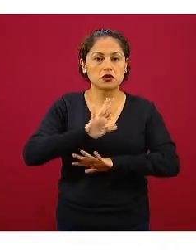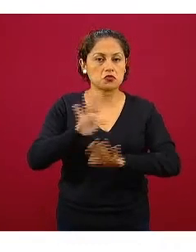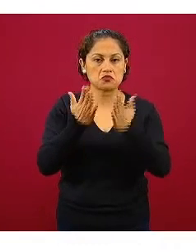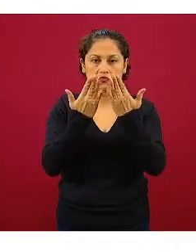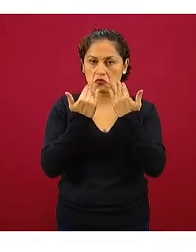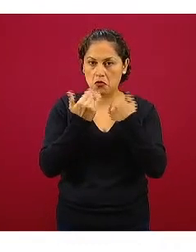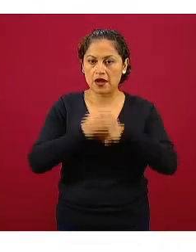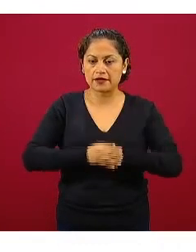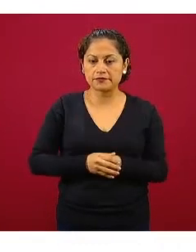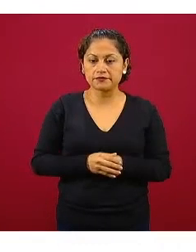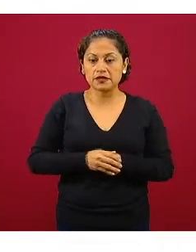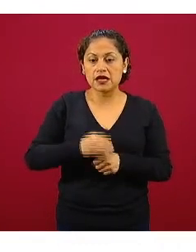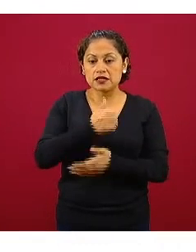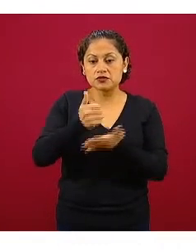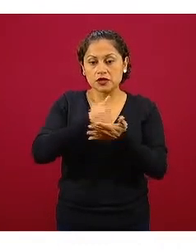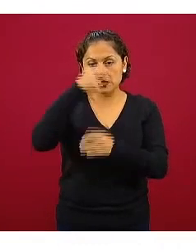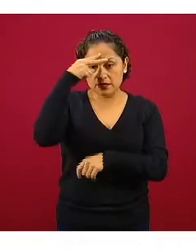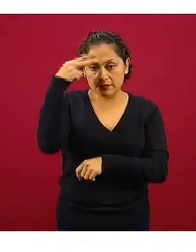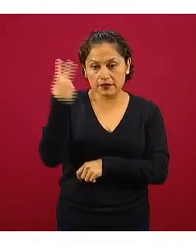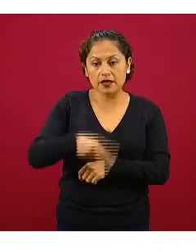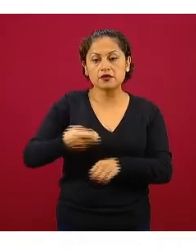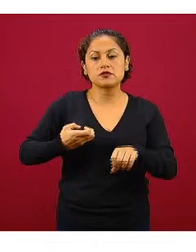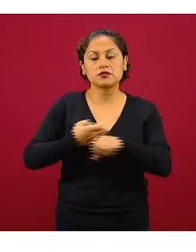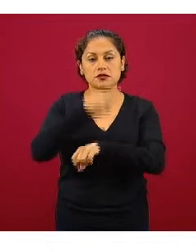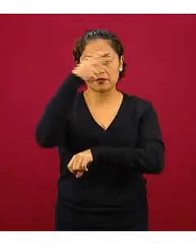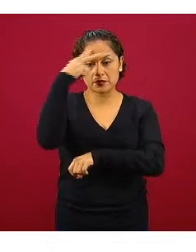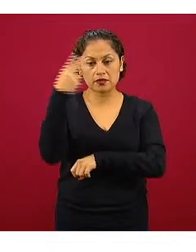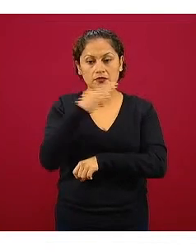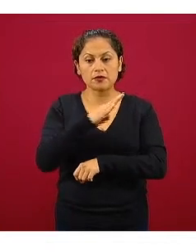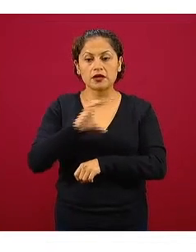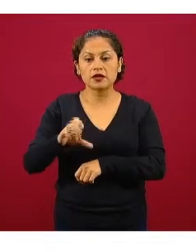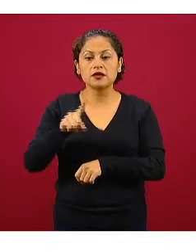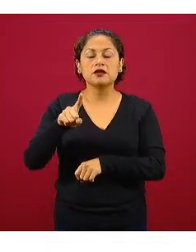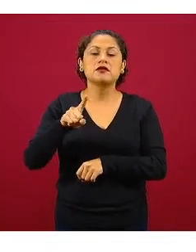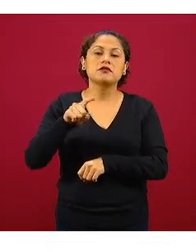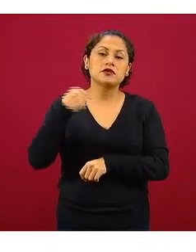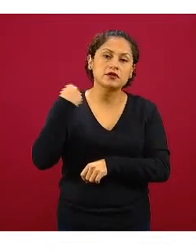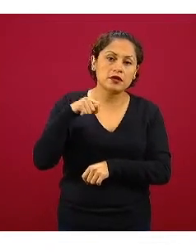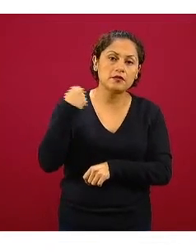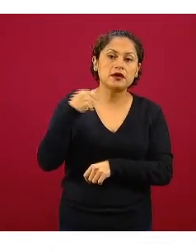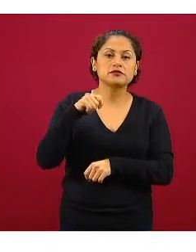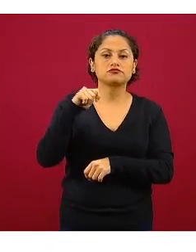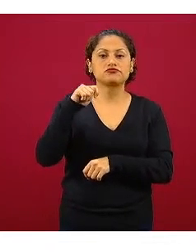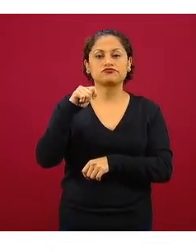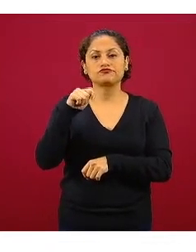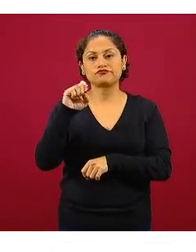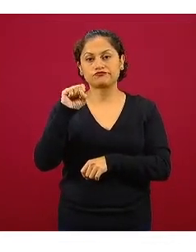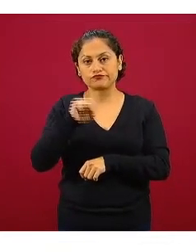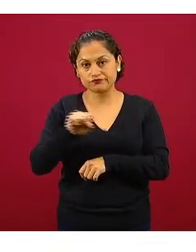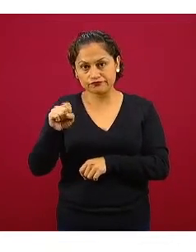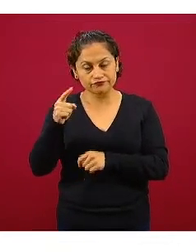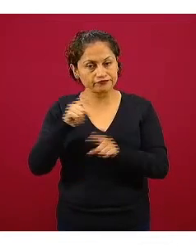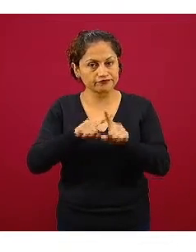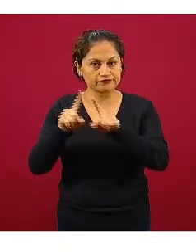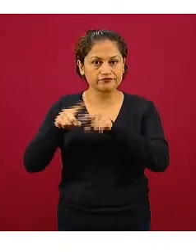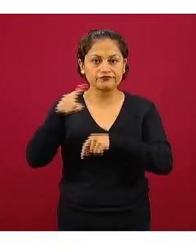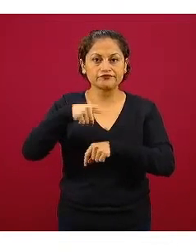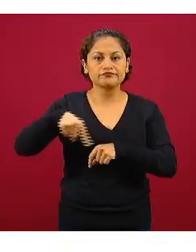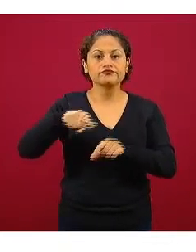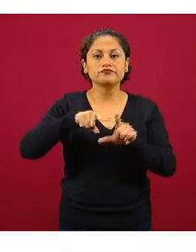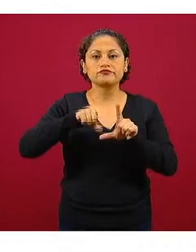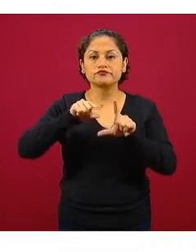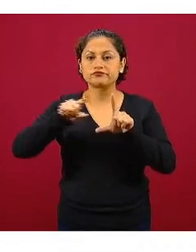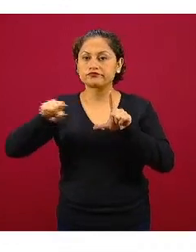California Tabasco Sinaloa Quintana Roo reconocerán ustedes que es el patrón de ocurrencia de los casos confirmados acumulados